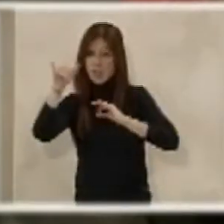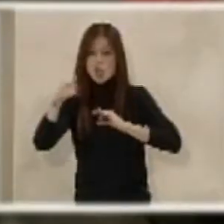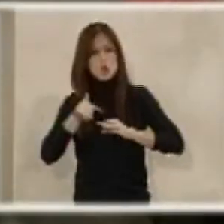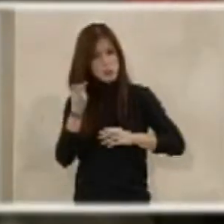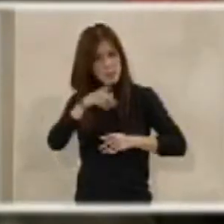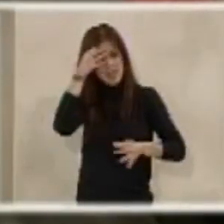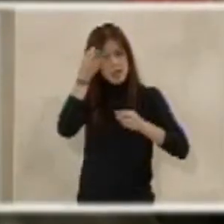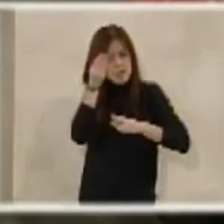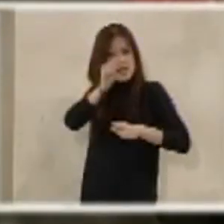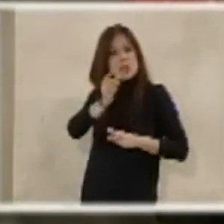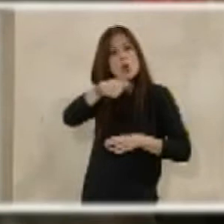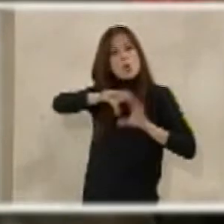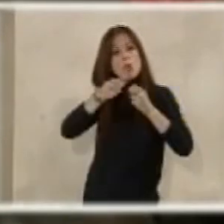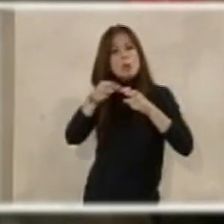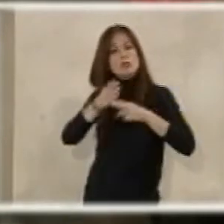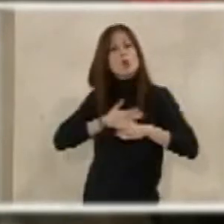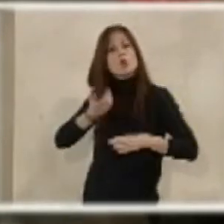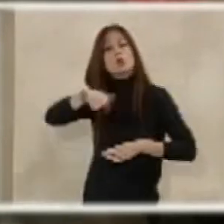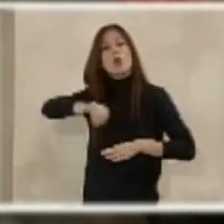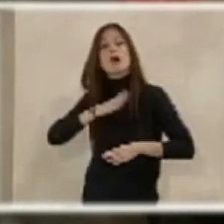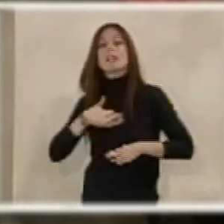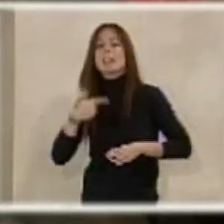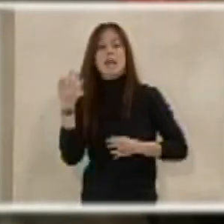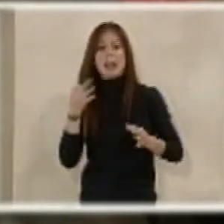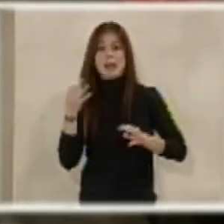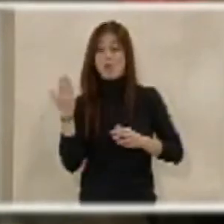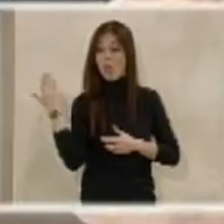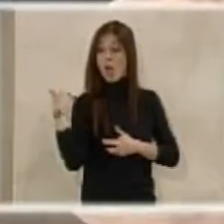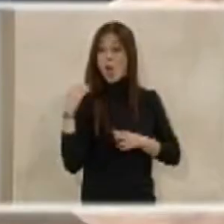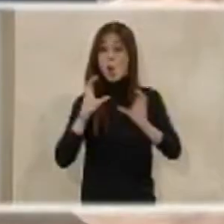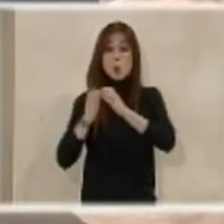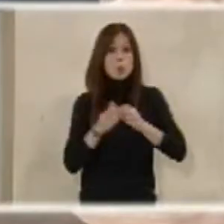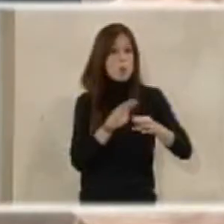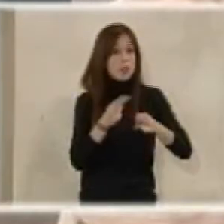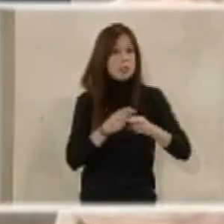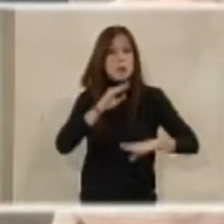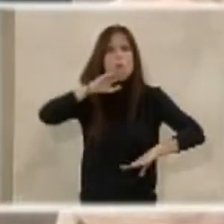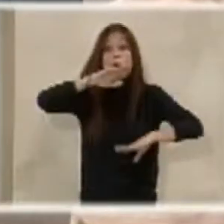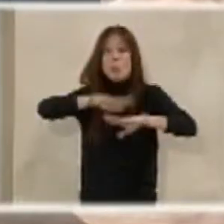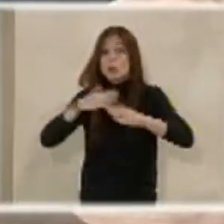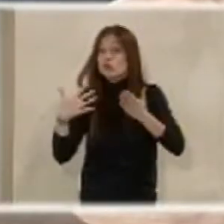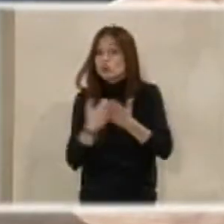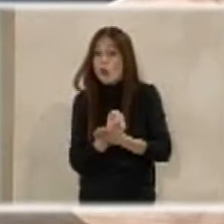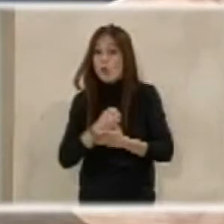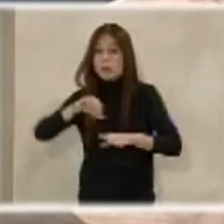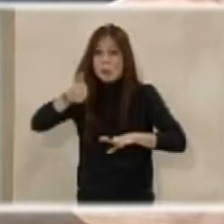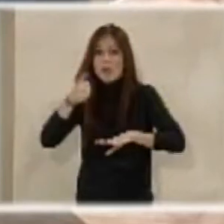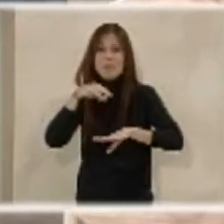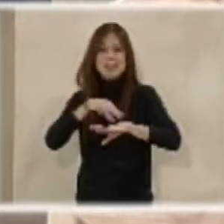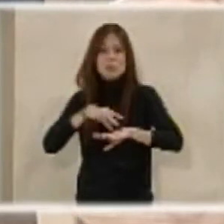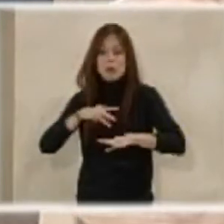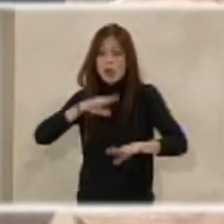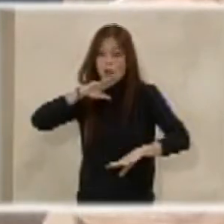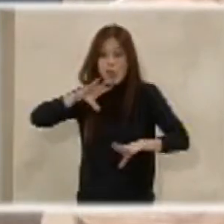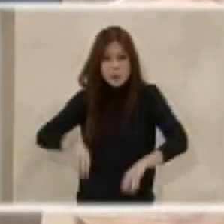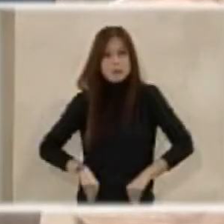que yo hago, es que nosotros lo que queremos es la hoja de ruta que se marcó por todos los grupos políticos y aceptada por el ministro. Y es que